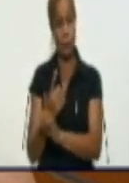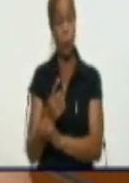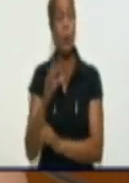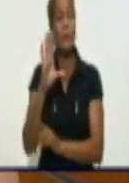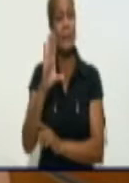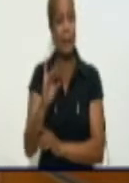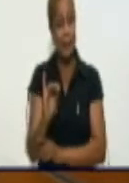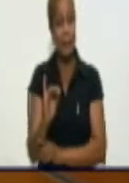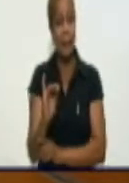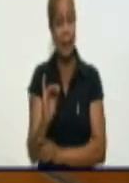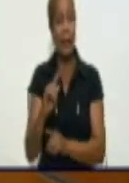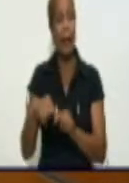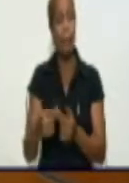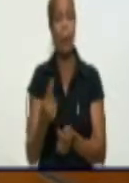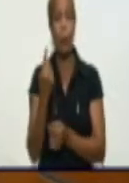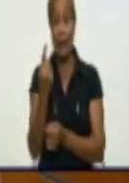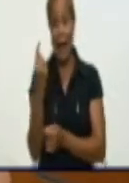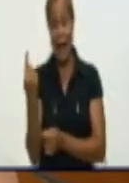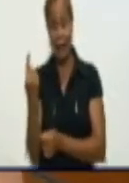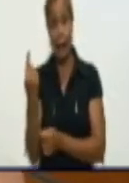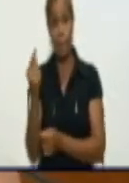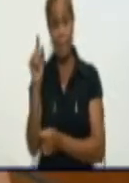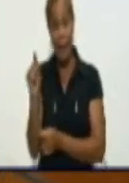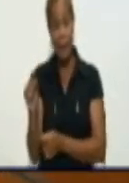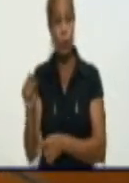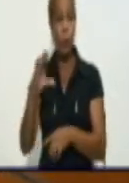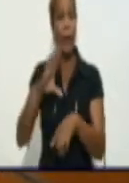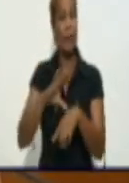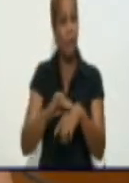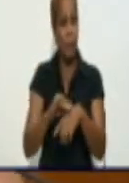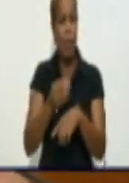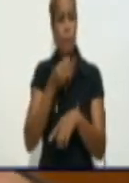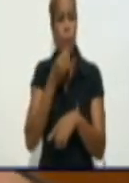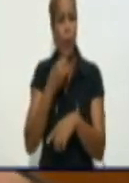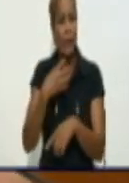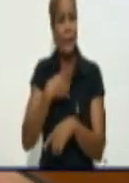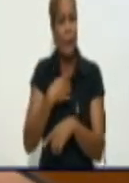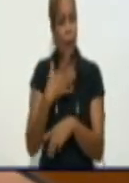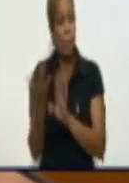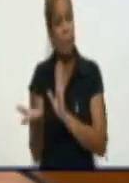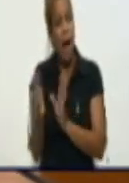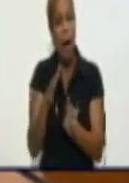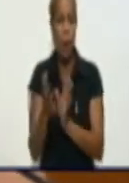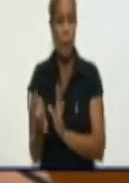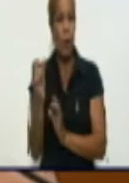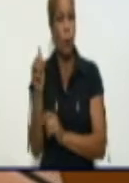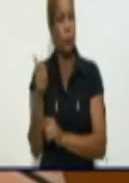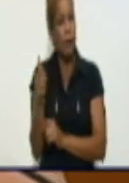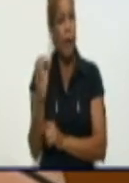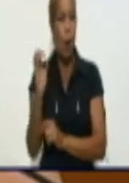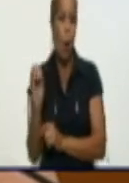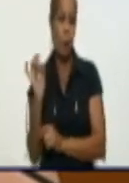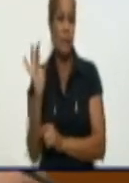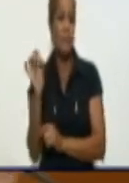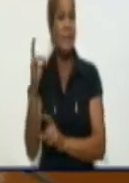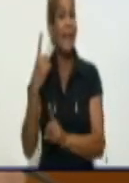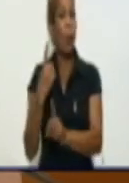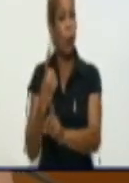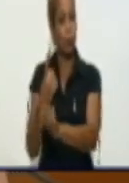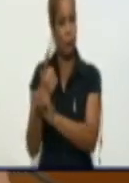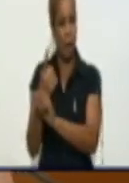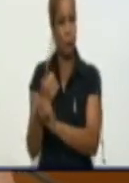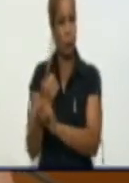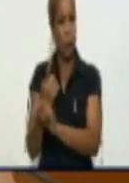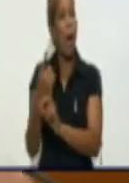enferma debe haber entre 10 y 15 contactos, como mínimo. Hay personas que han aportado hasta